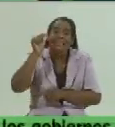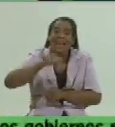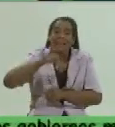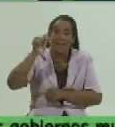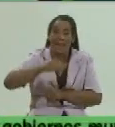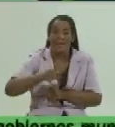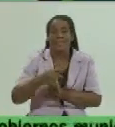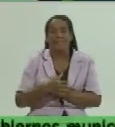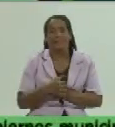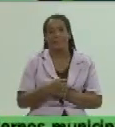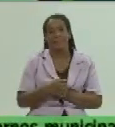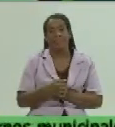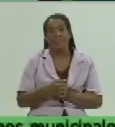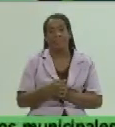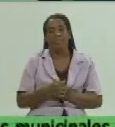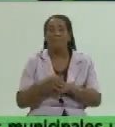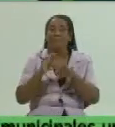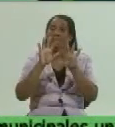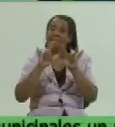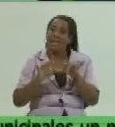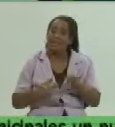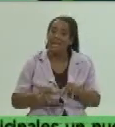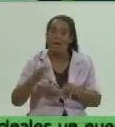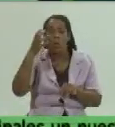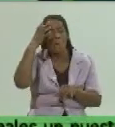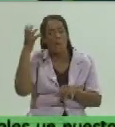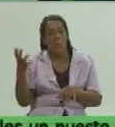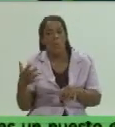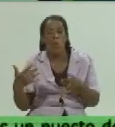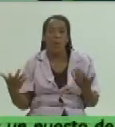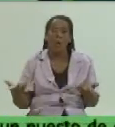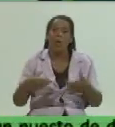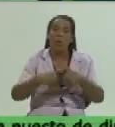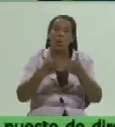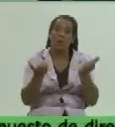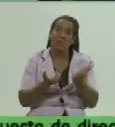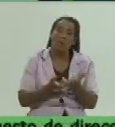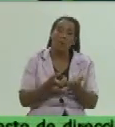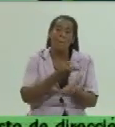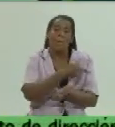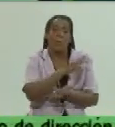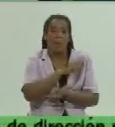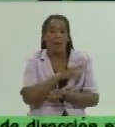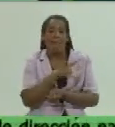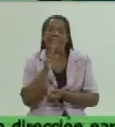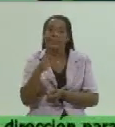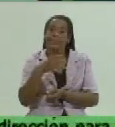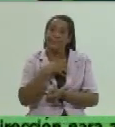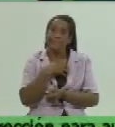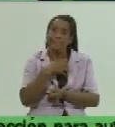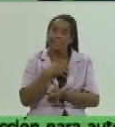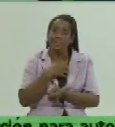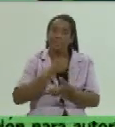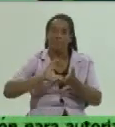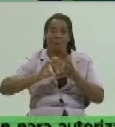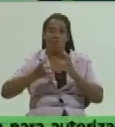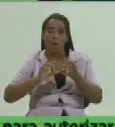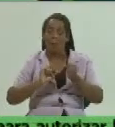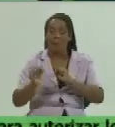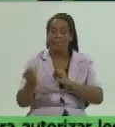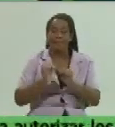porque el secretario nos decía gobernador también en los consejos populares van a tener determinados mecanismos de control